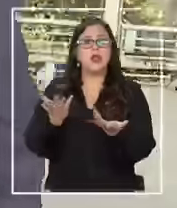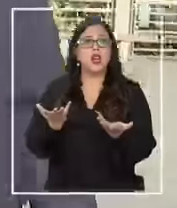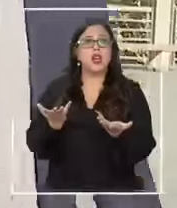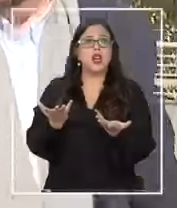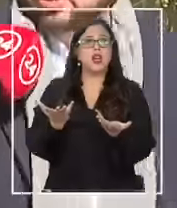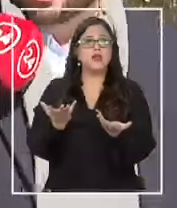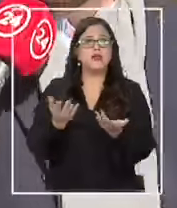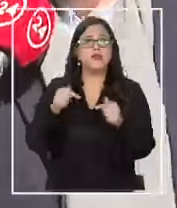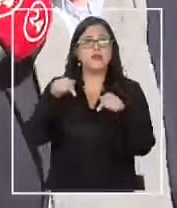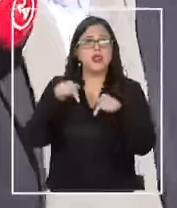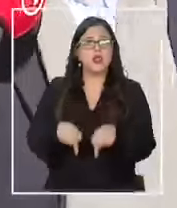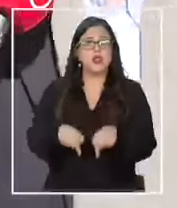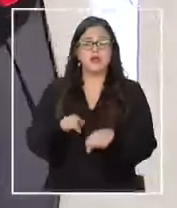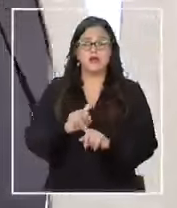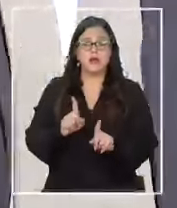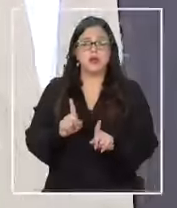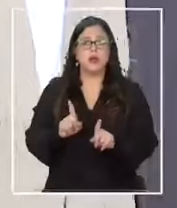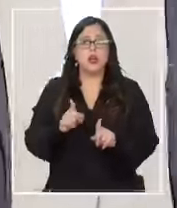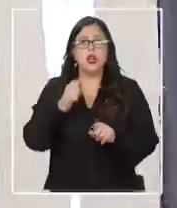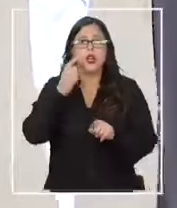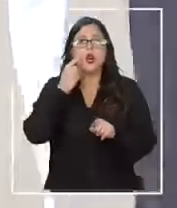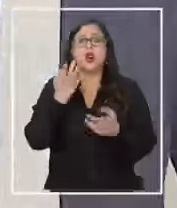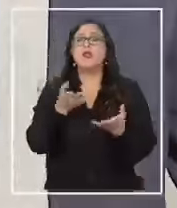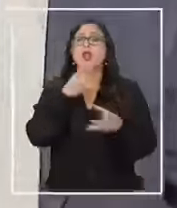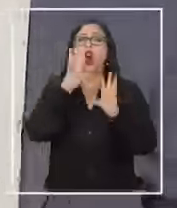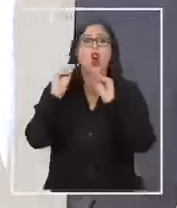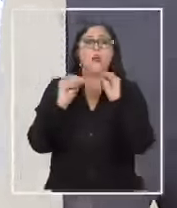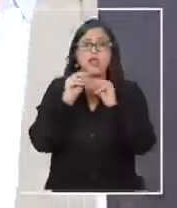algo que comentar respecto a los diversos delitos que se imputan?